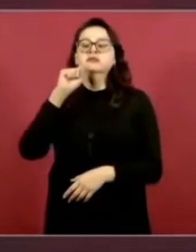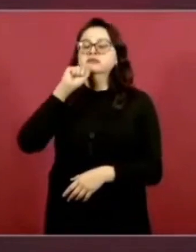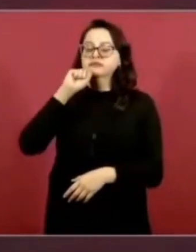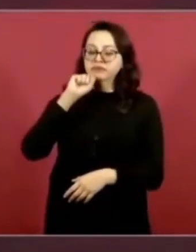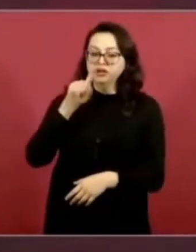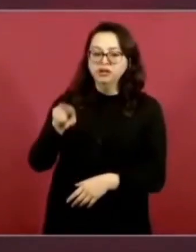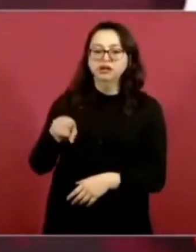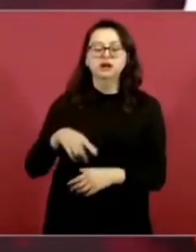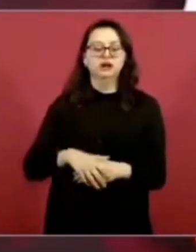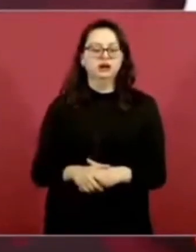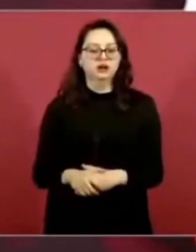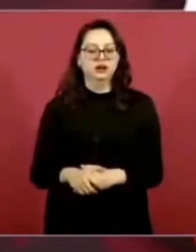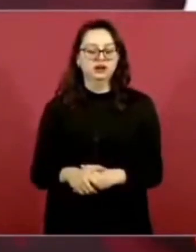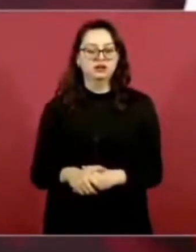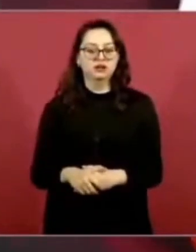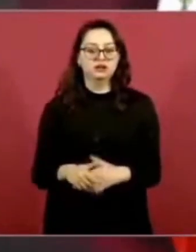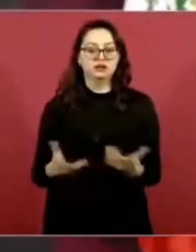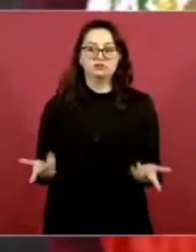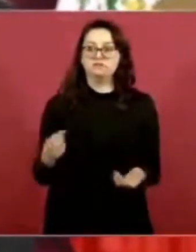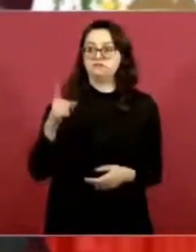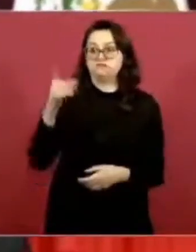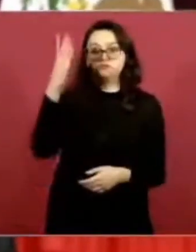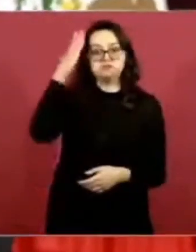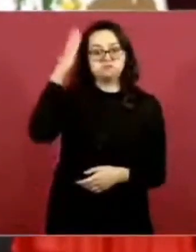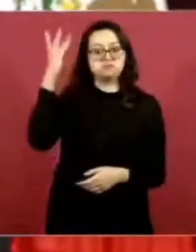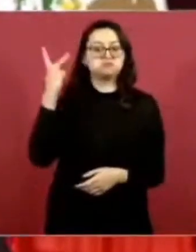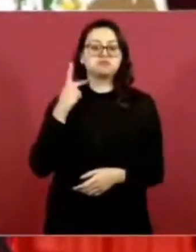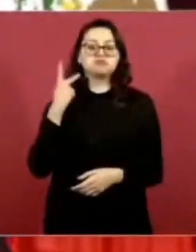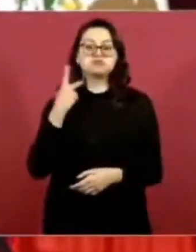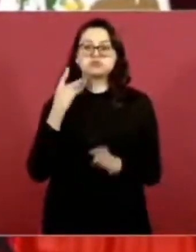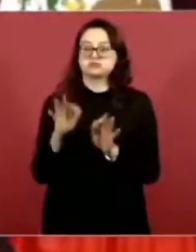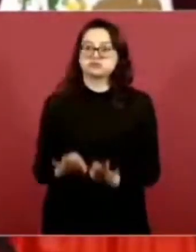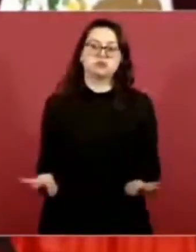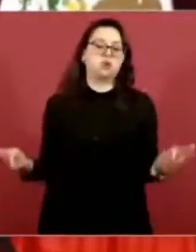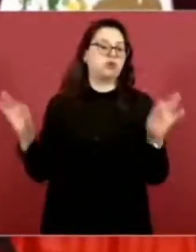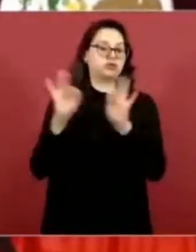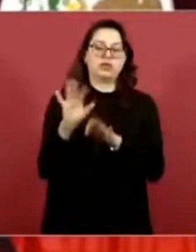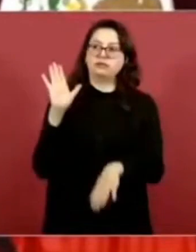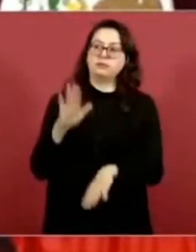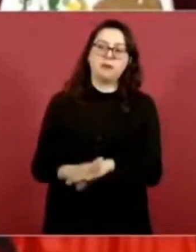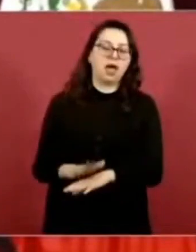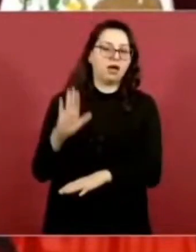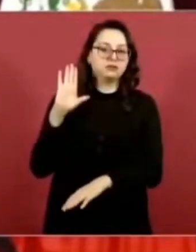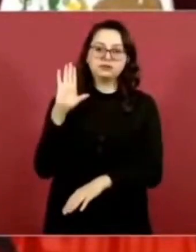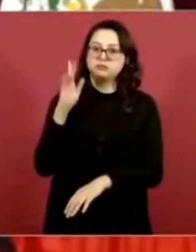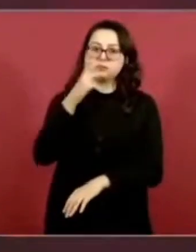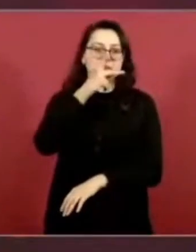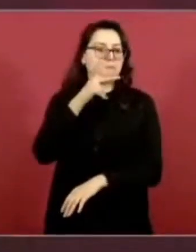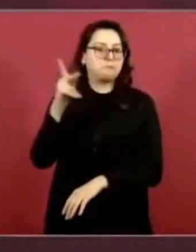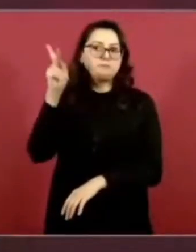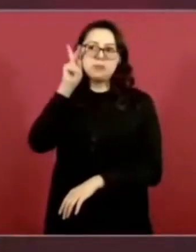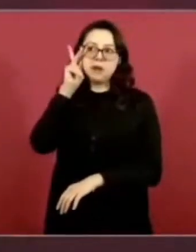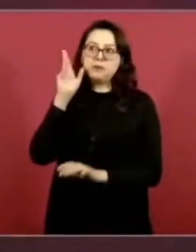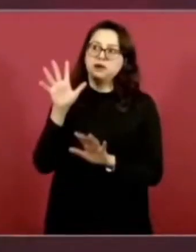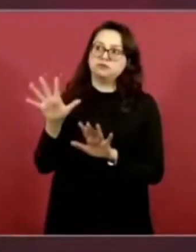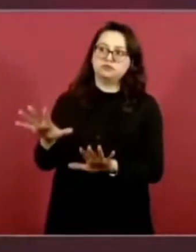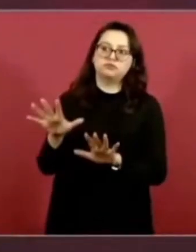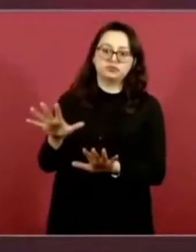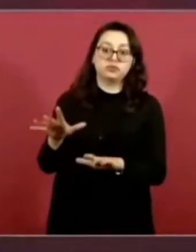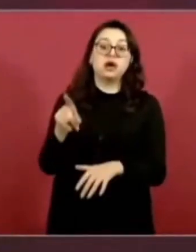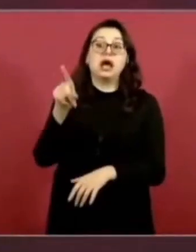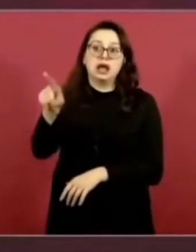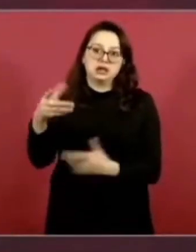lo considero el dirigente político más importante del mundo argentino.